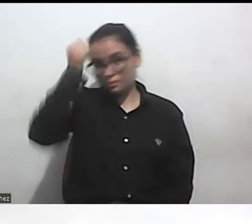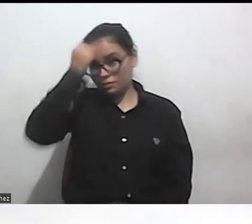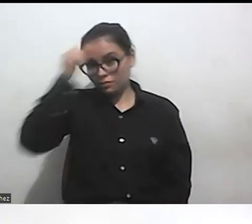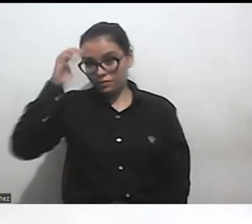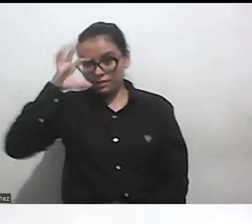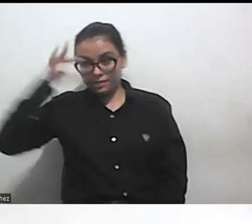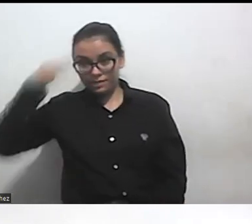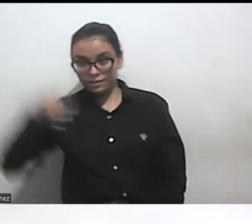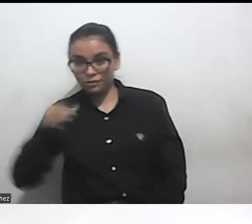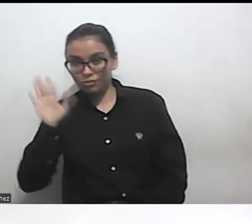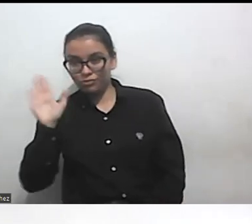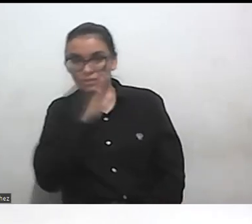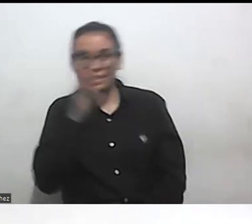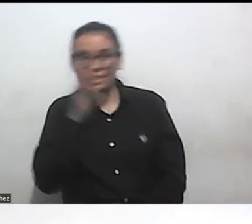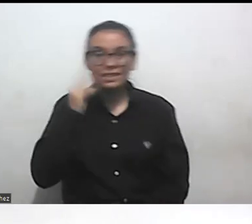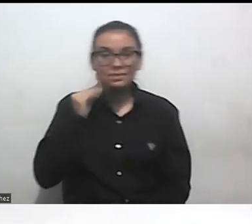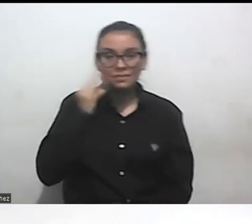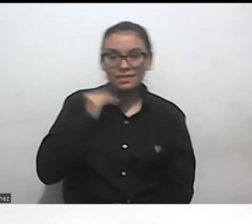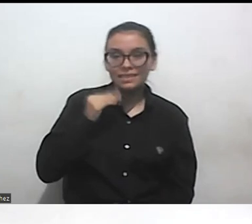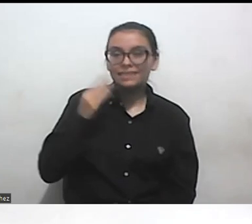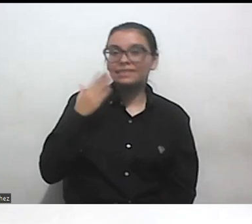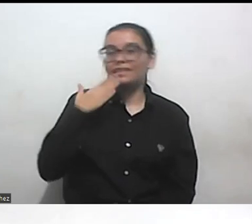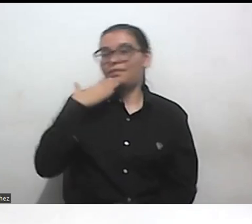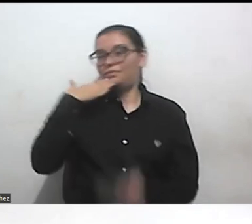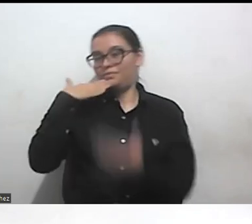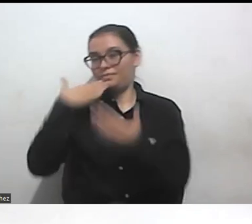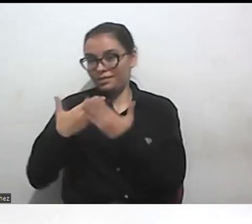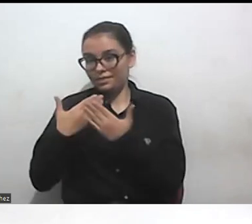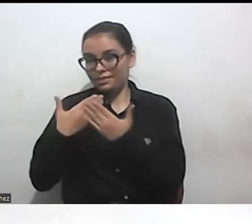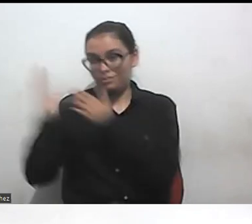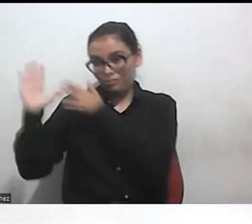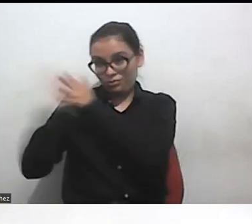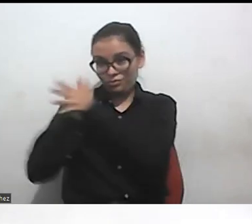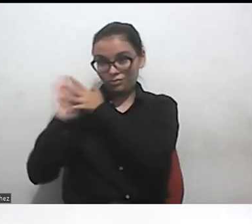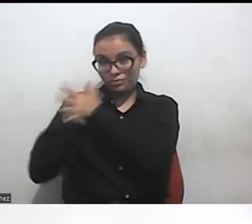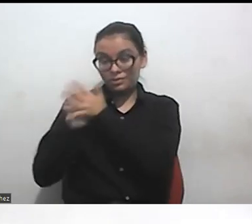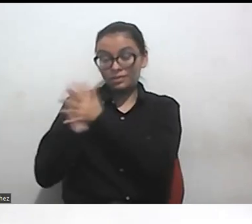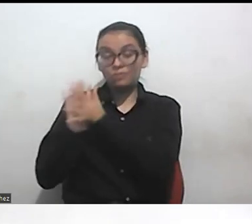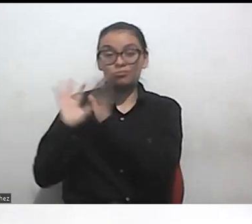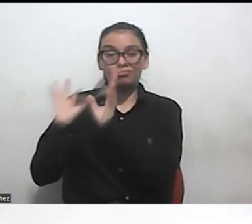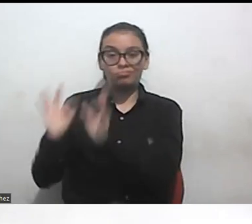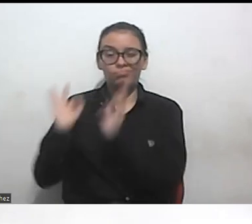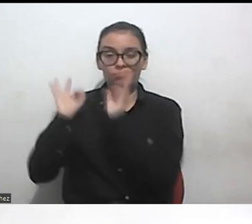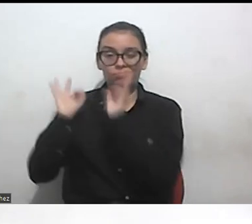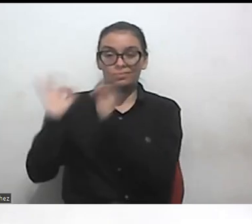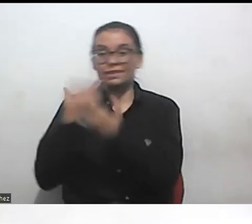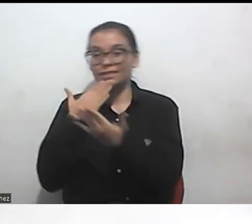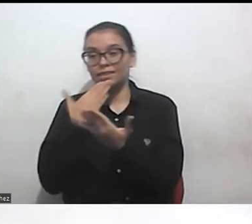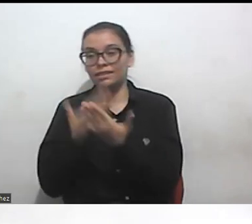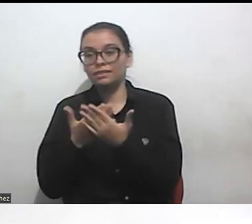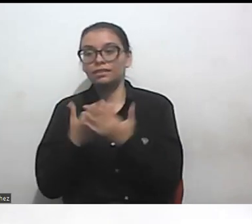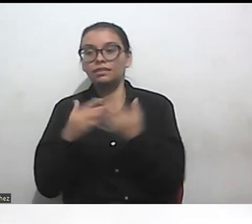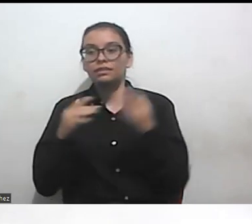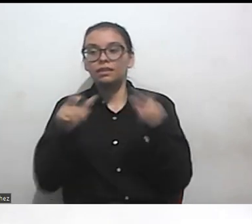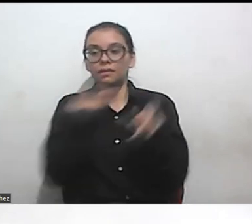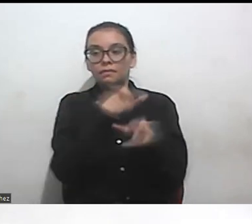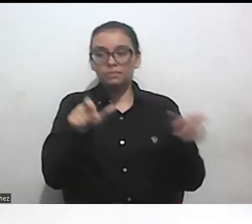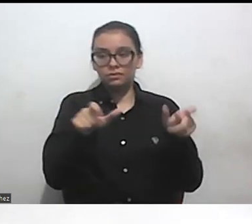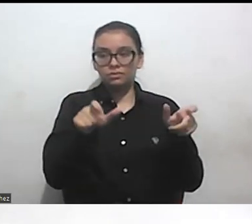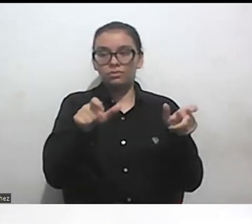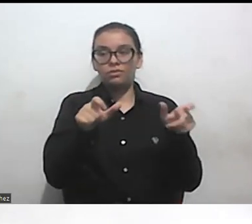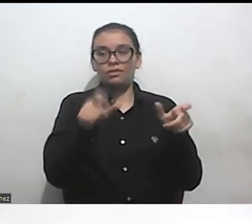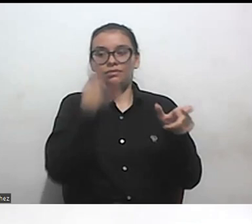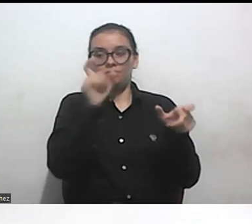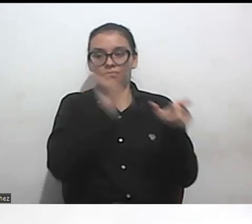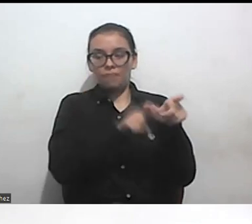sus lugares de enunciación ha sido muy valioso gracias también al público que ha mantenido allí en el chat la